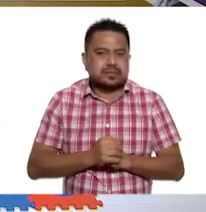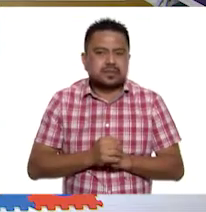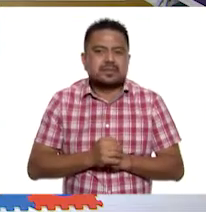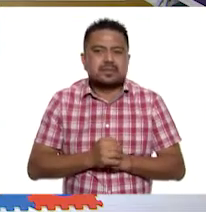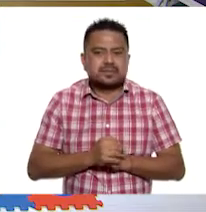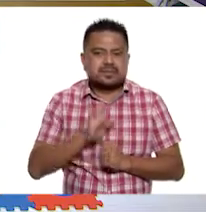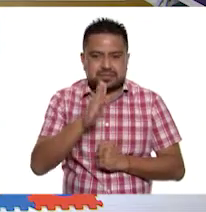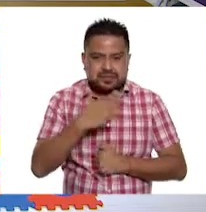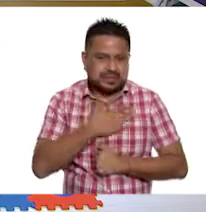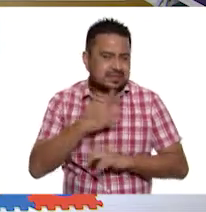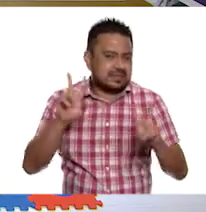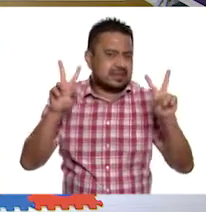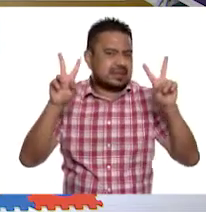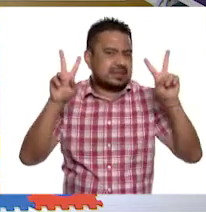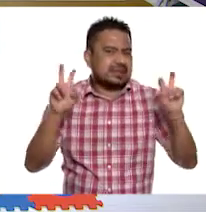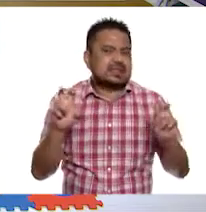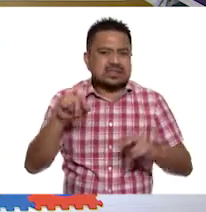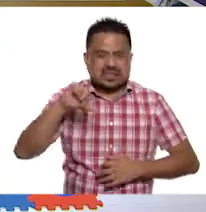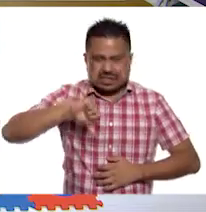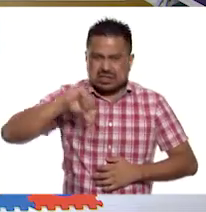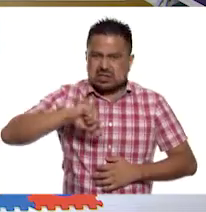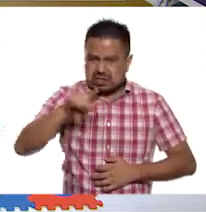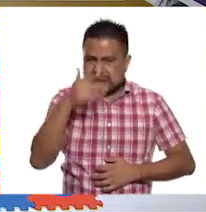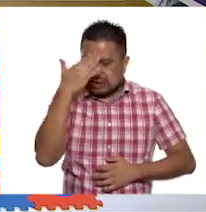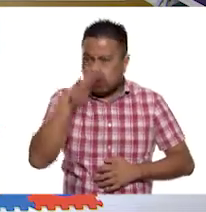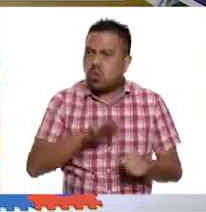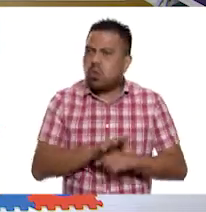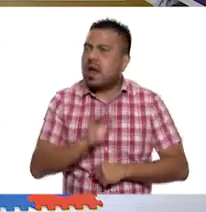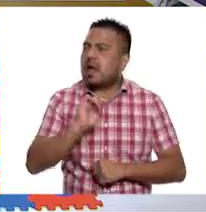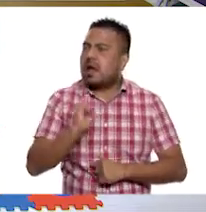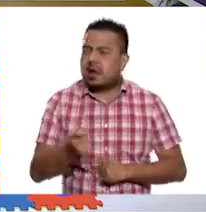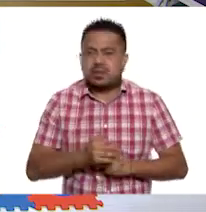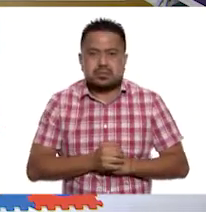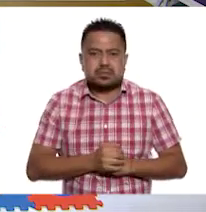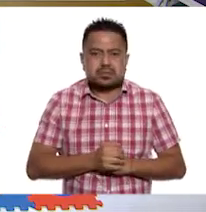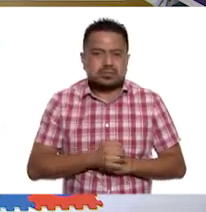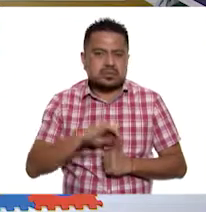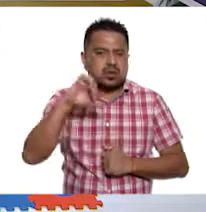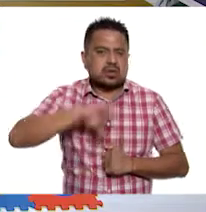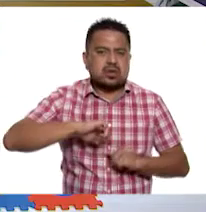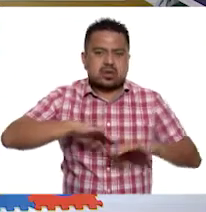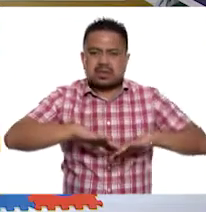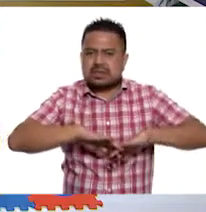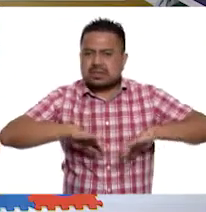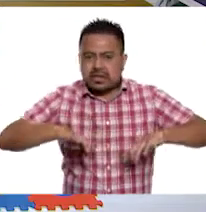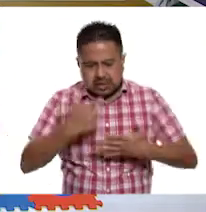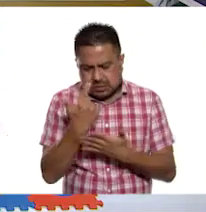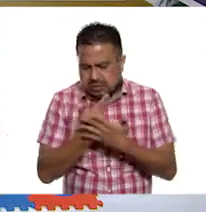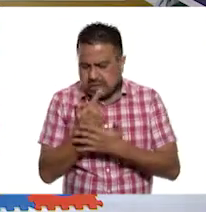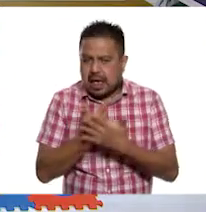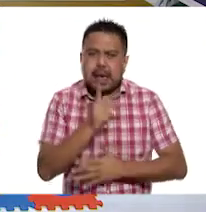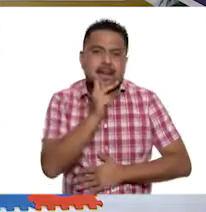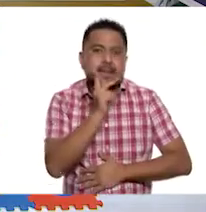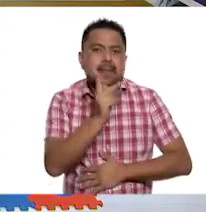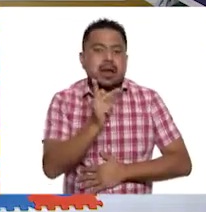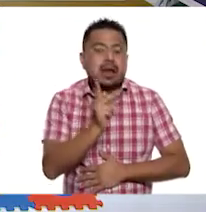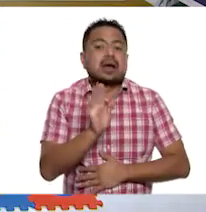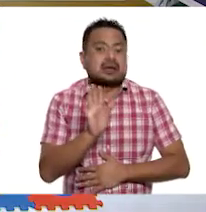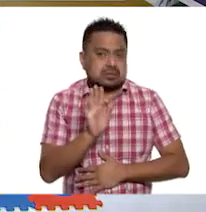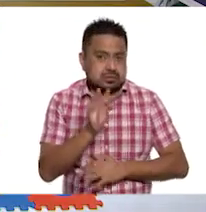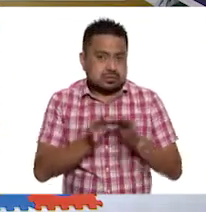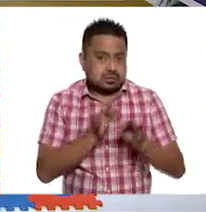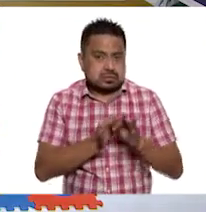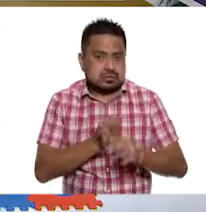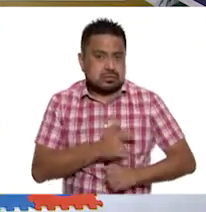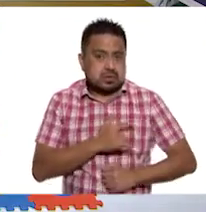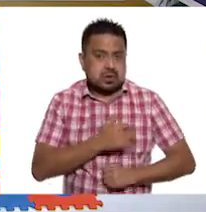¿Y nuestro tema, saben cuál es? Pues es separamos y contamos palabras. Así que, ¿están